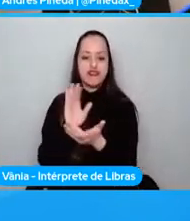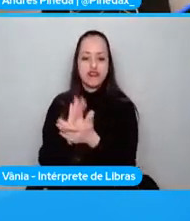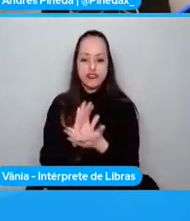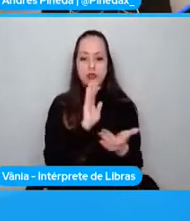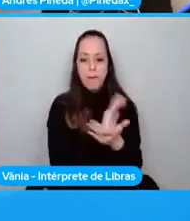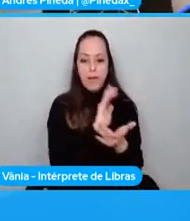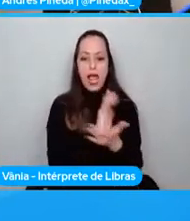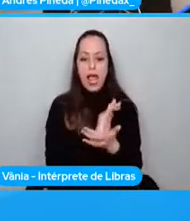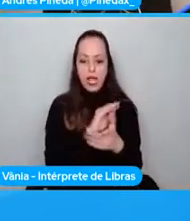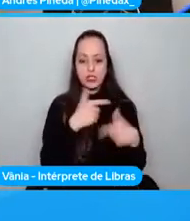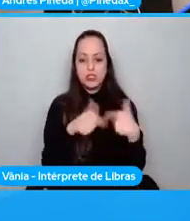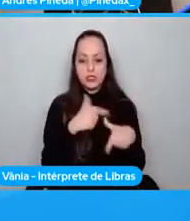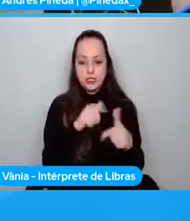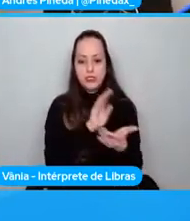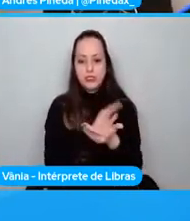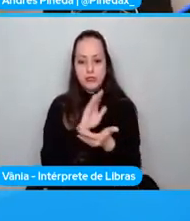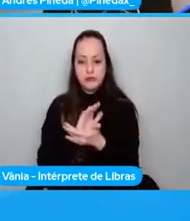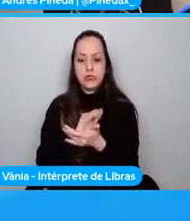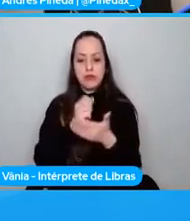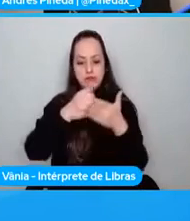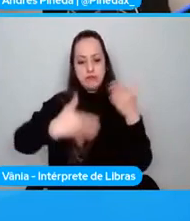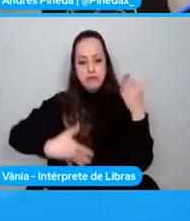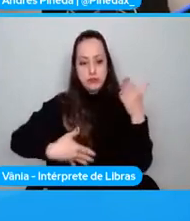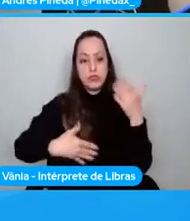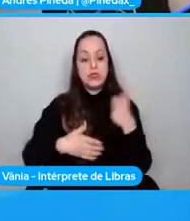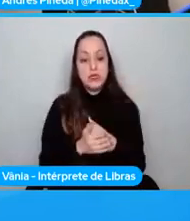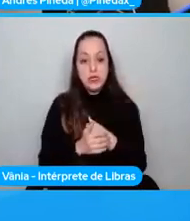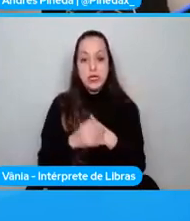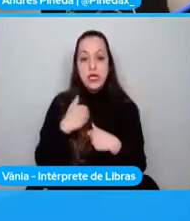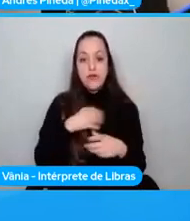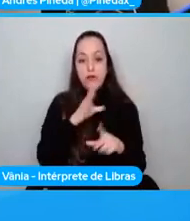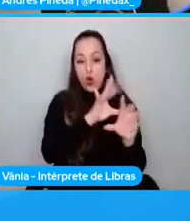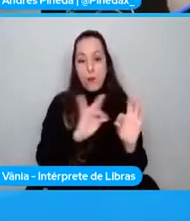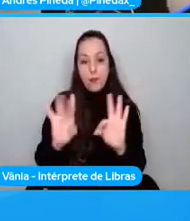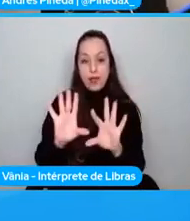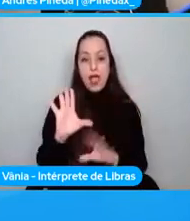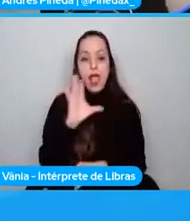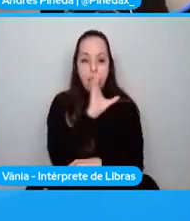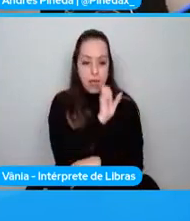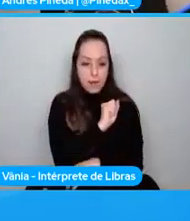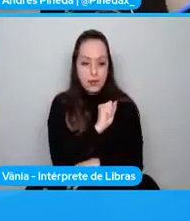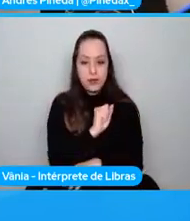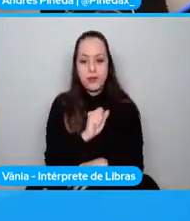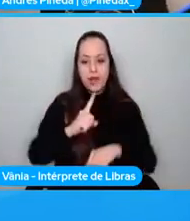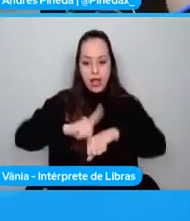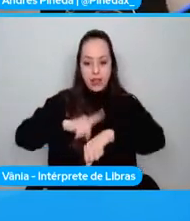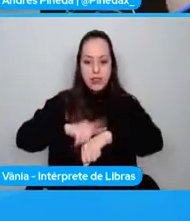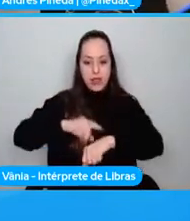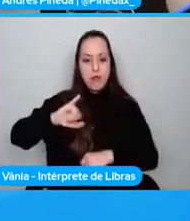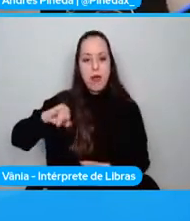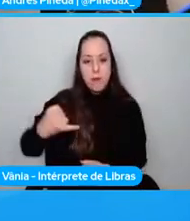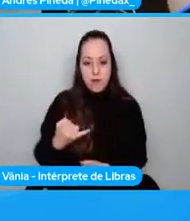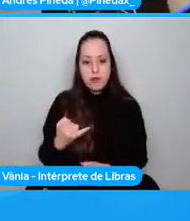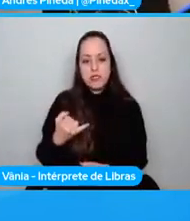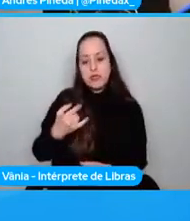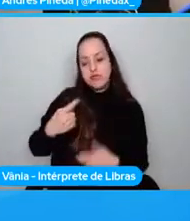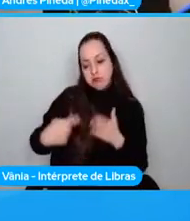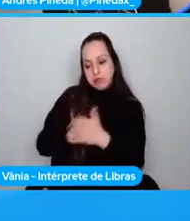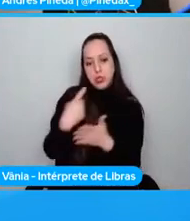queremos hacer una, voy a copiarlo para hacerlo lo más rápido posible para que nos dé tiempo, un tiempo para preguntas.